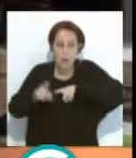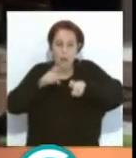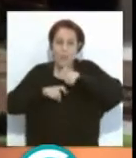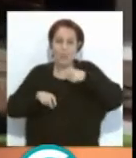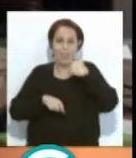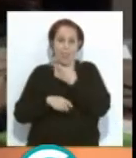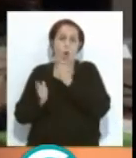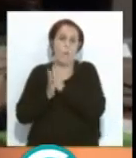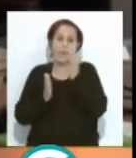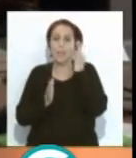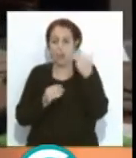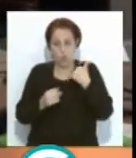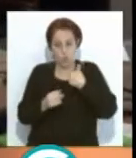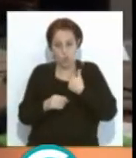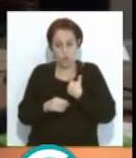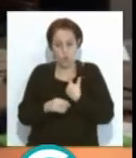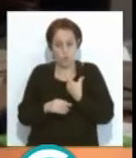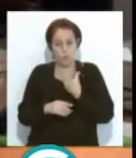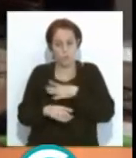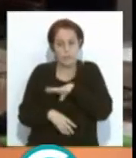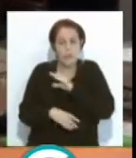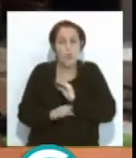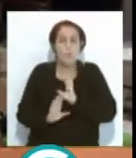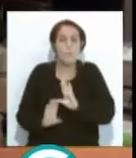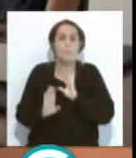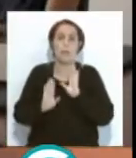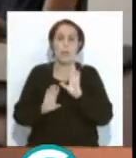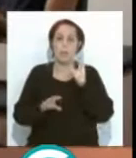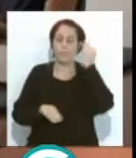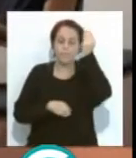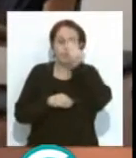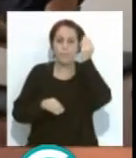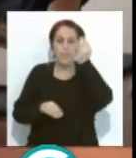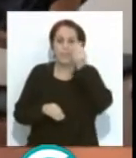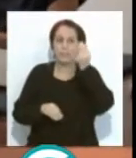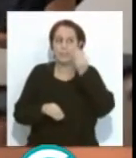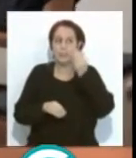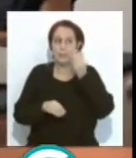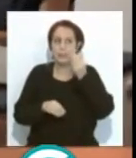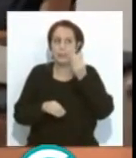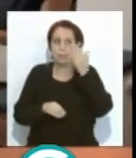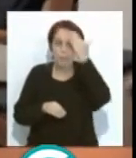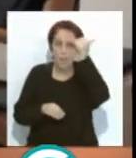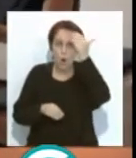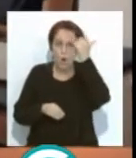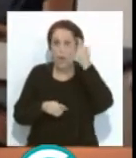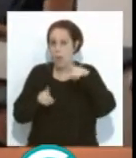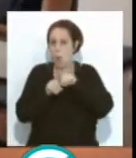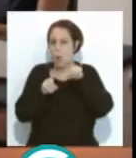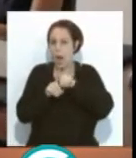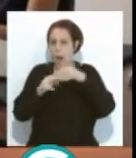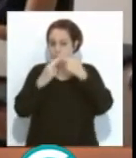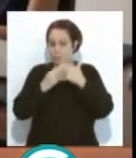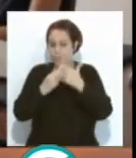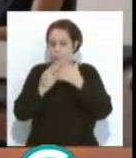dice Fanny, estoy con ella, pero que hagamos, recapitulemos un poco y que hagamos historia, digamos. Esamen de conciencia un poco. Claro, le